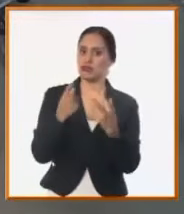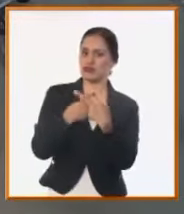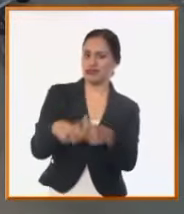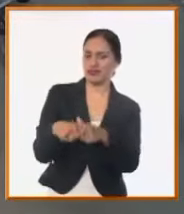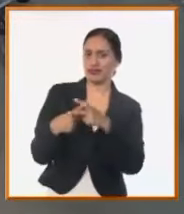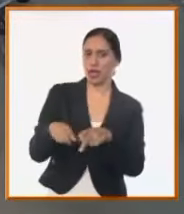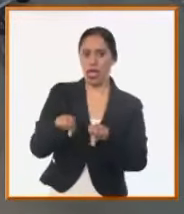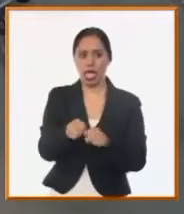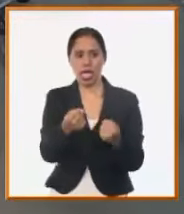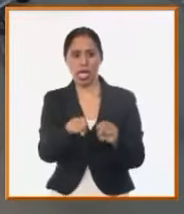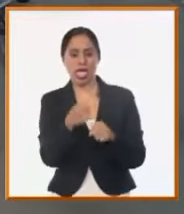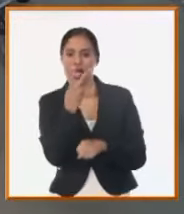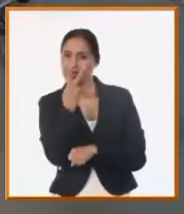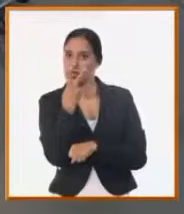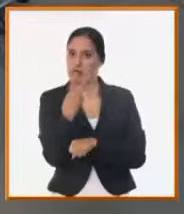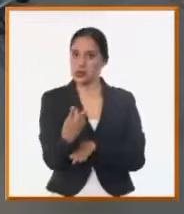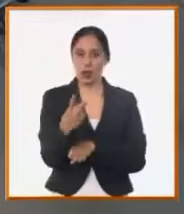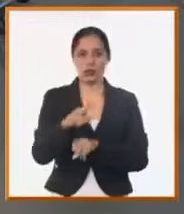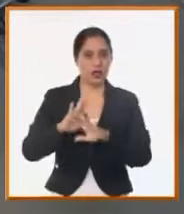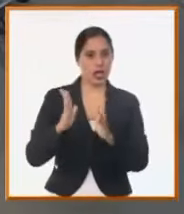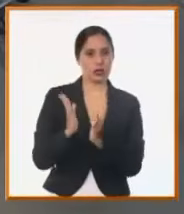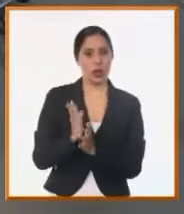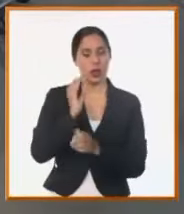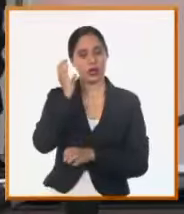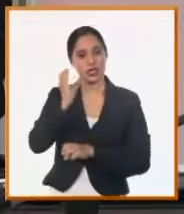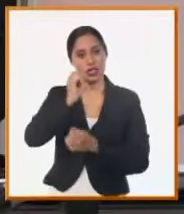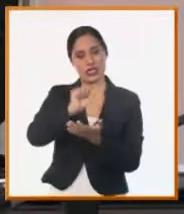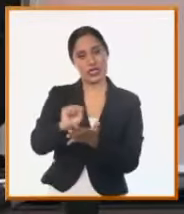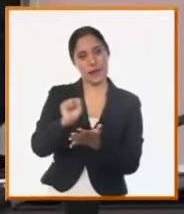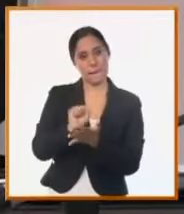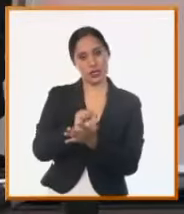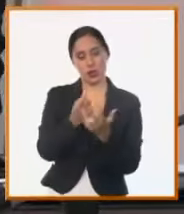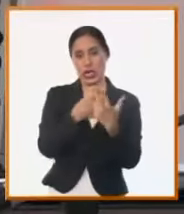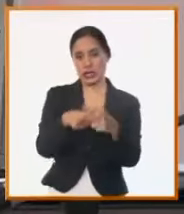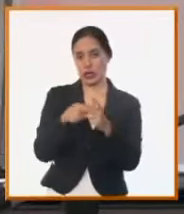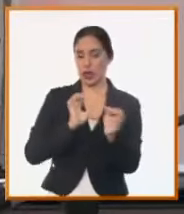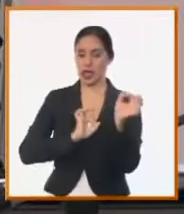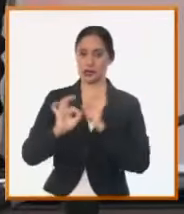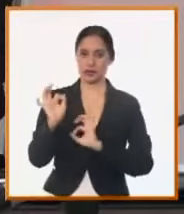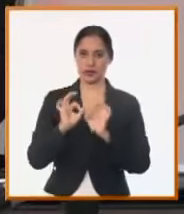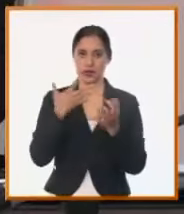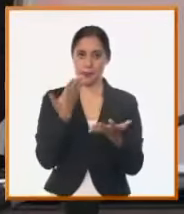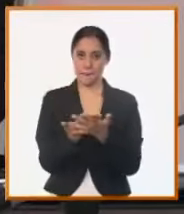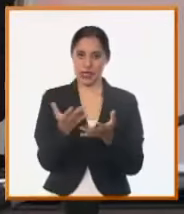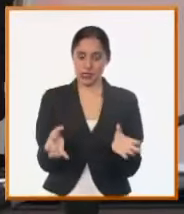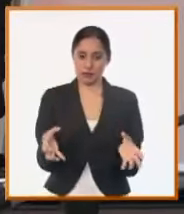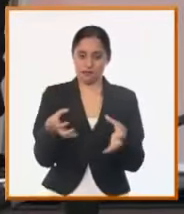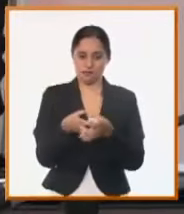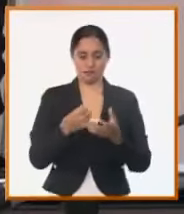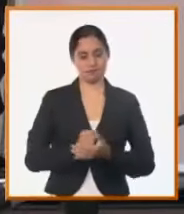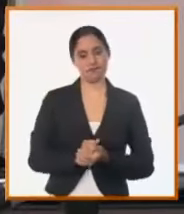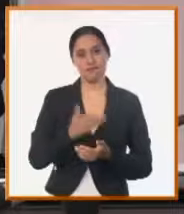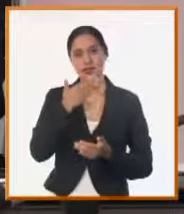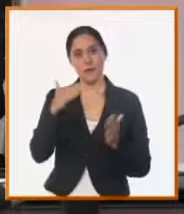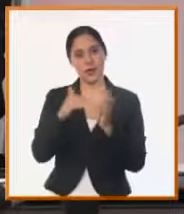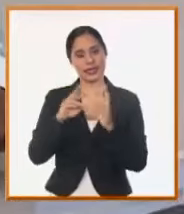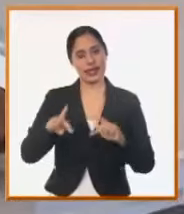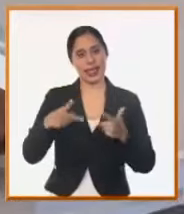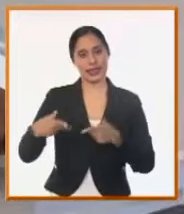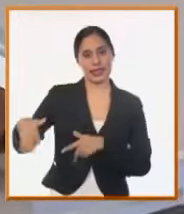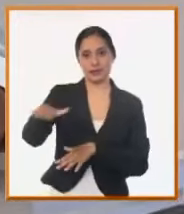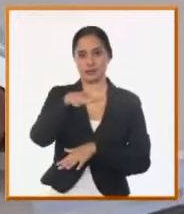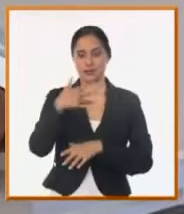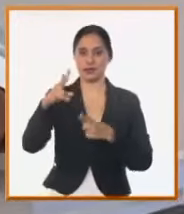averías, de la atención a todos esos otros servicios de saneamiento que tiene el grupo empresarial. Sí, Randy, buenas tardes, reiteradas a usted,